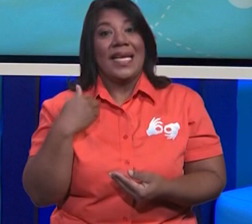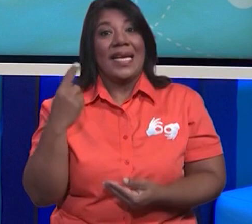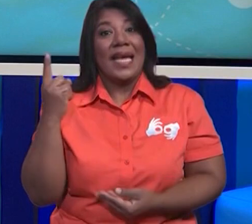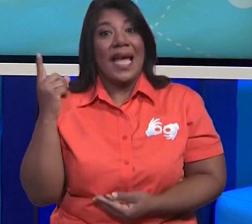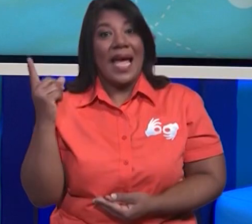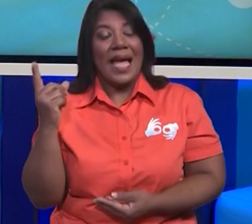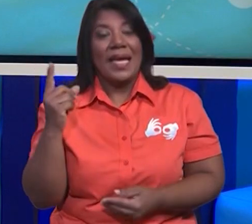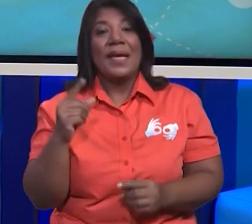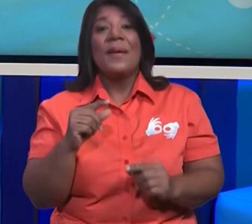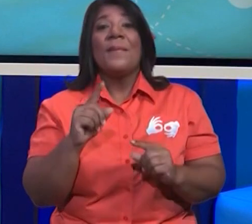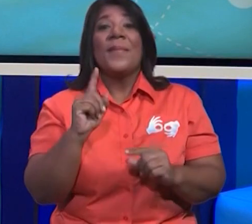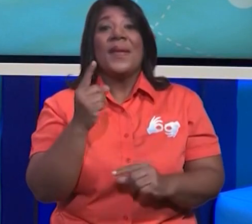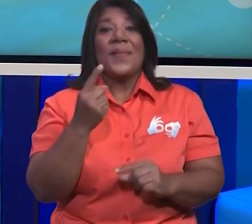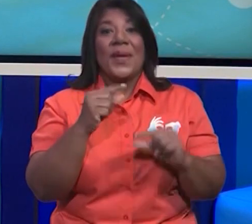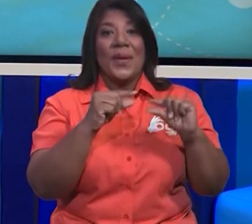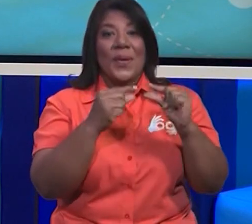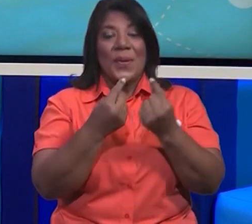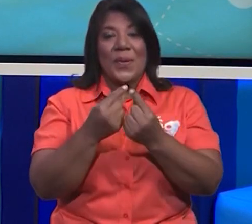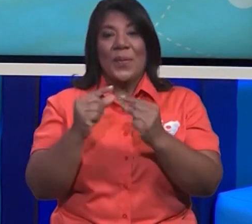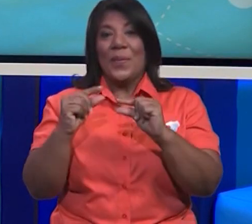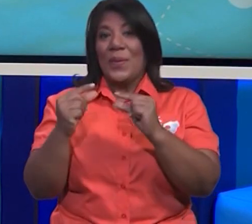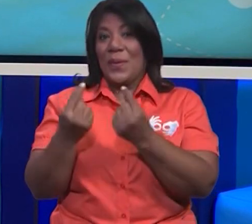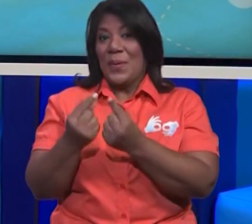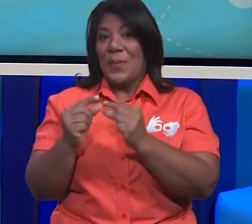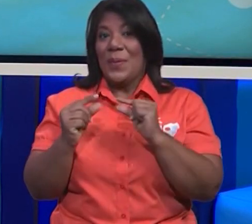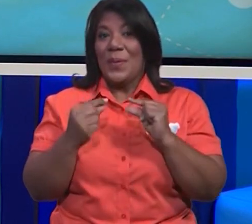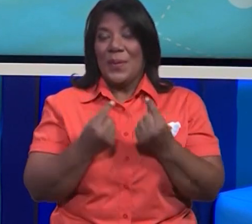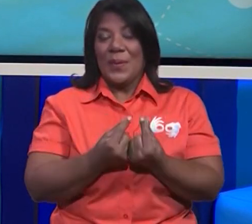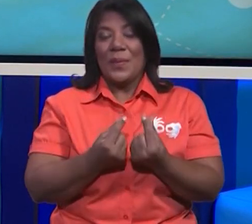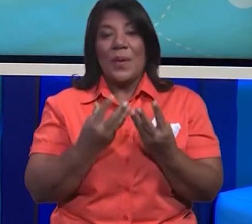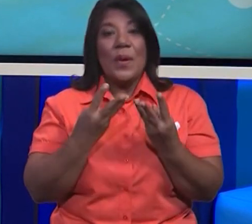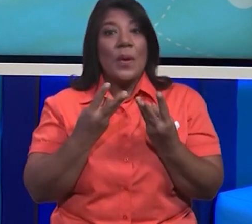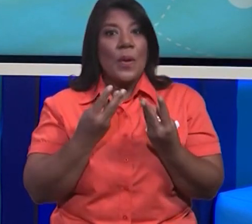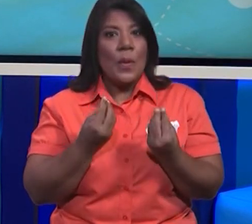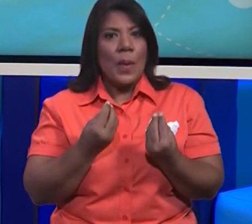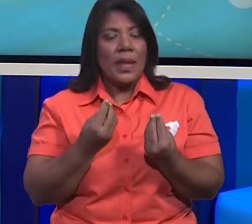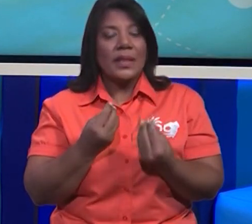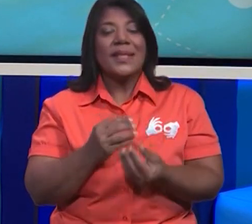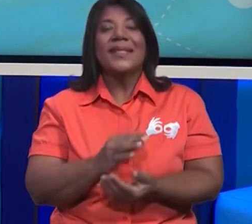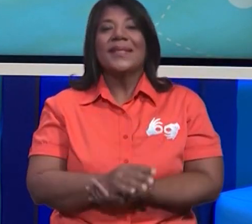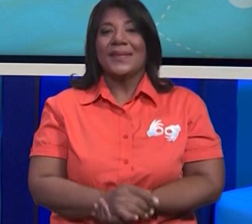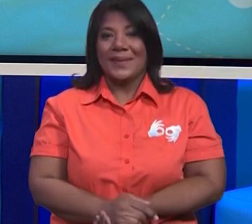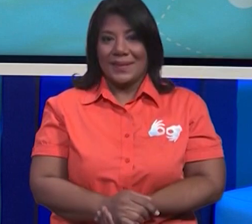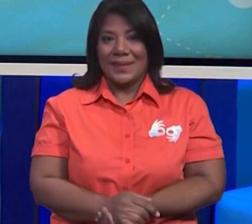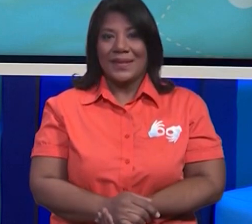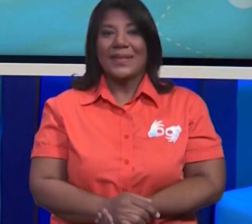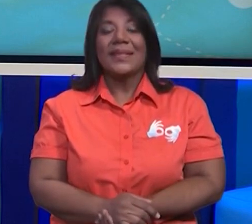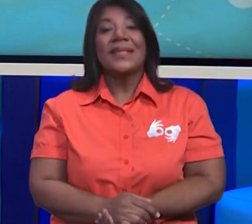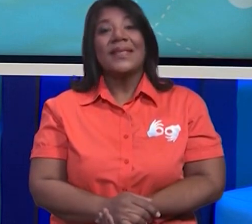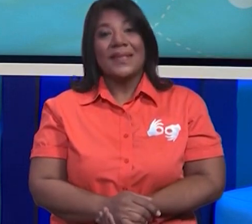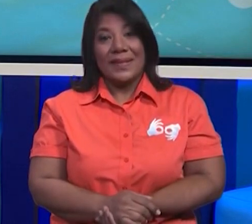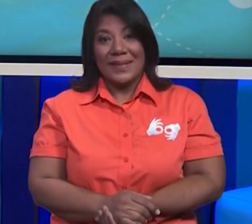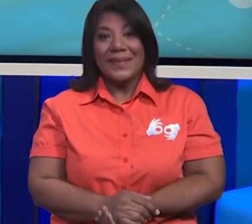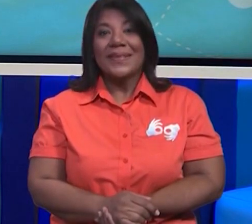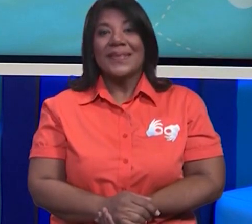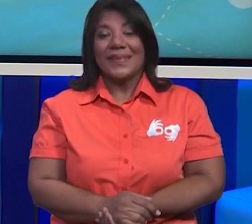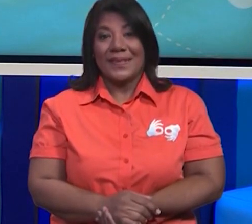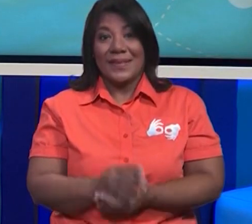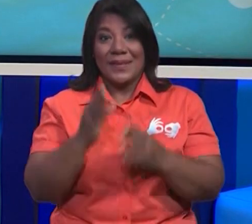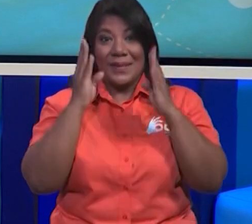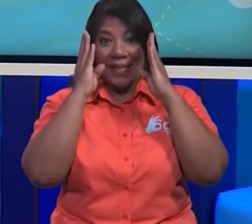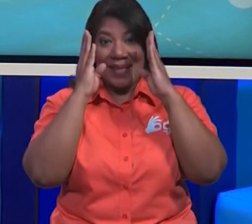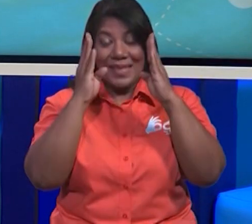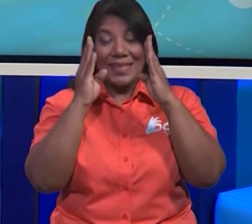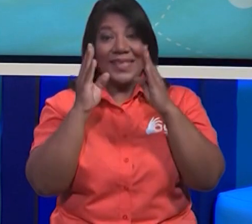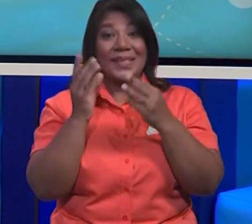contar los grupos de mariposas. Vamos a contarlos. ¿Cuántos grupos de 10 hay? Vamos a contarlos todos. Así que, en casa,